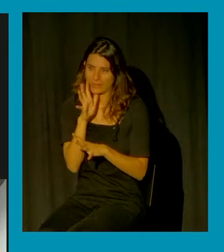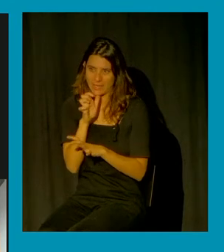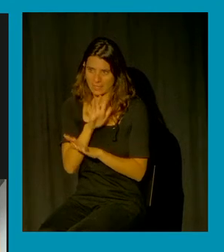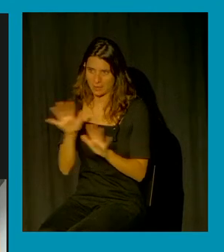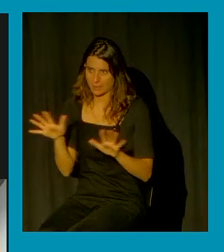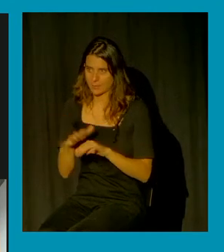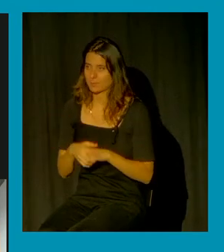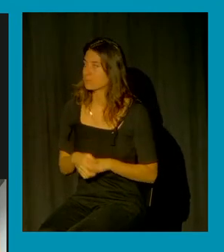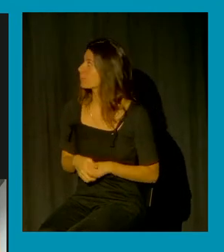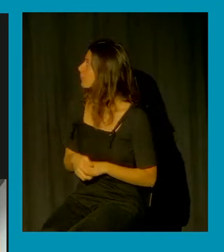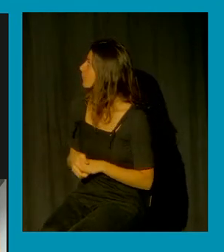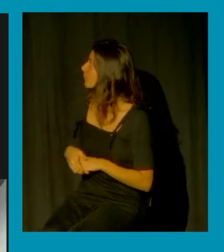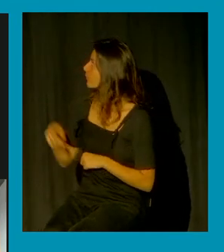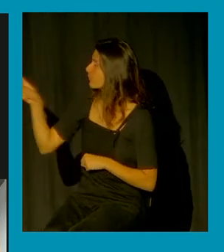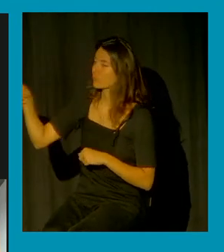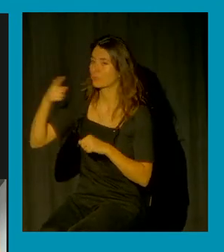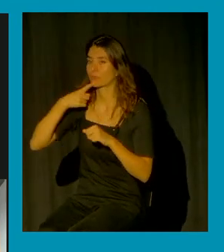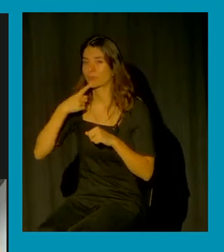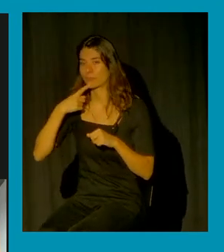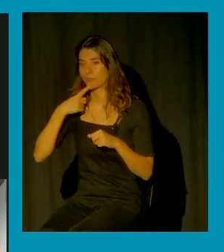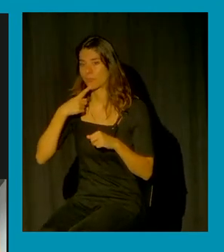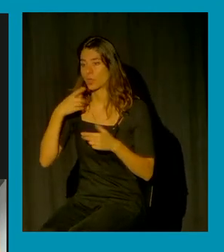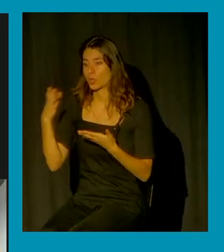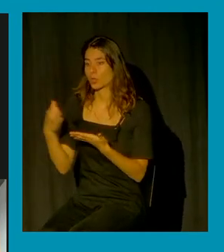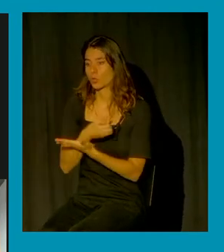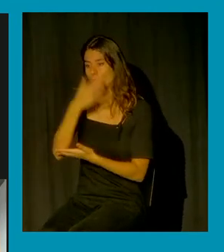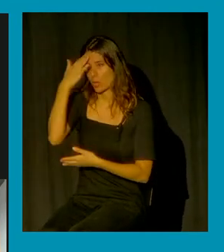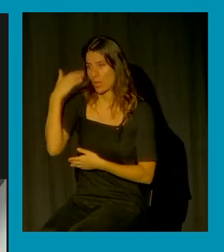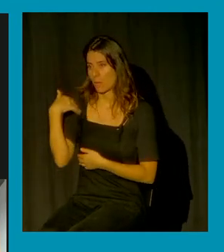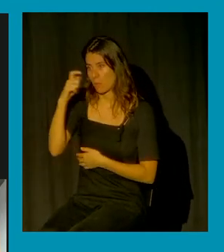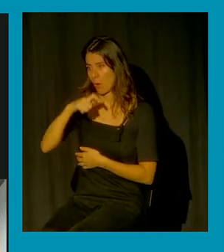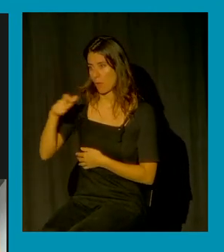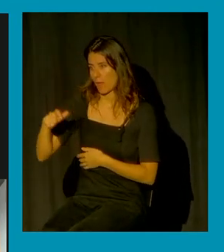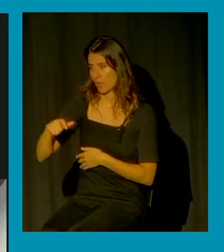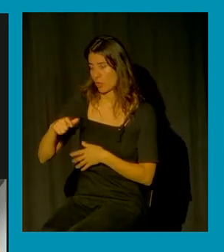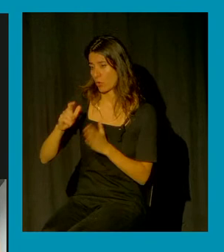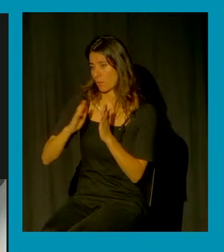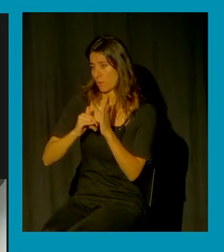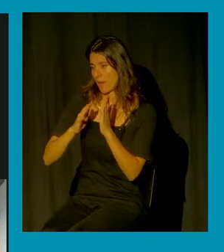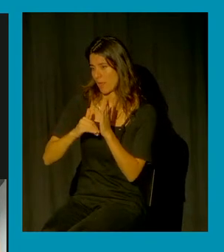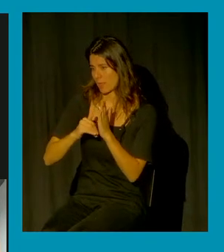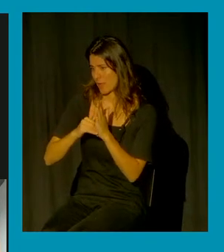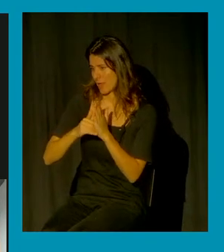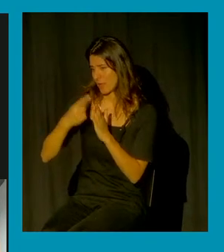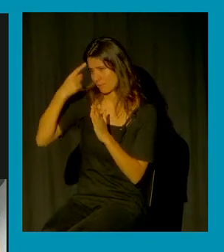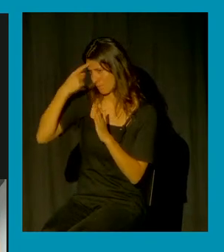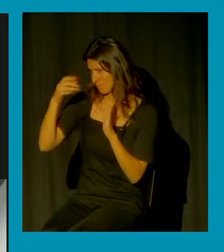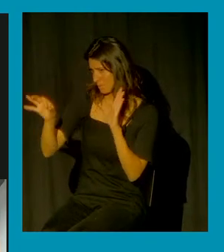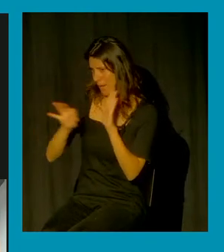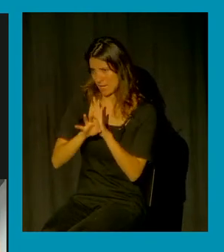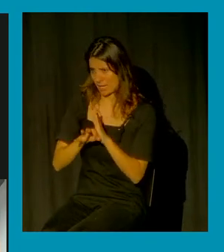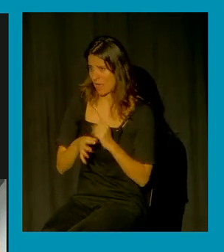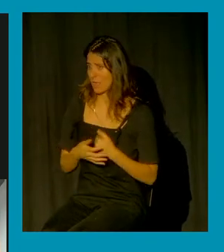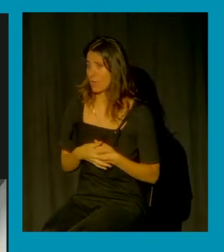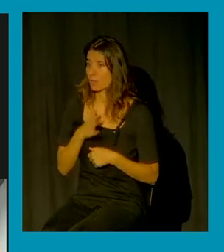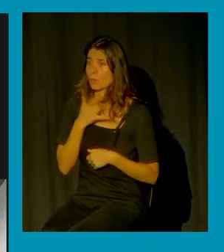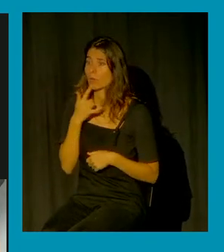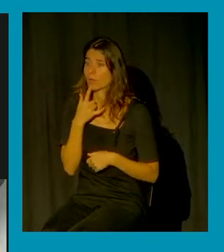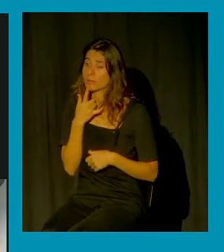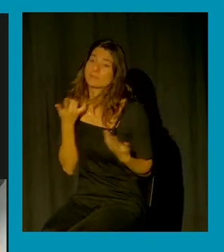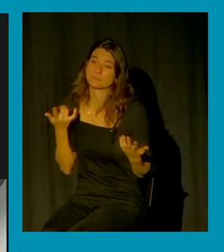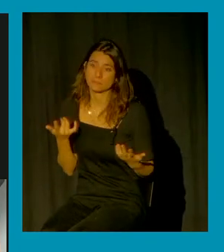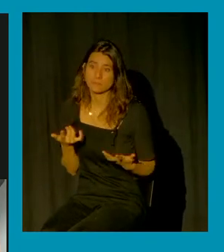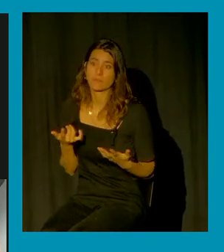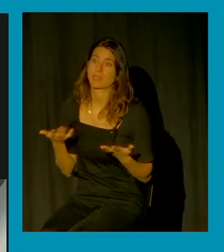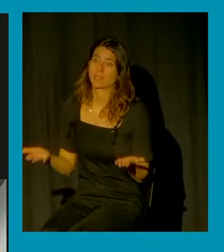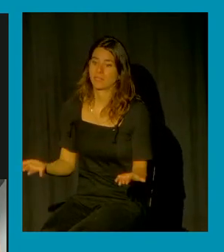quedará marcada por el trágico autosto de Miriam Desiré y Toñi es decir que la responsabilidad de haber vivido un viernes 13 es de Miriam de Desiré y de Toñi y